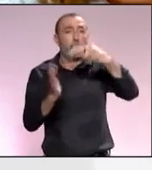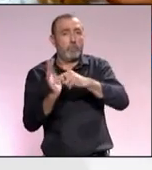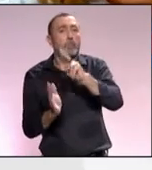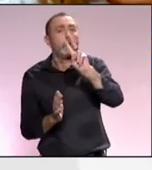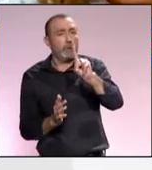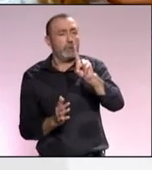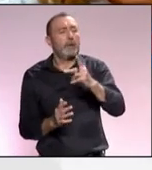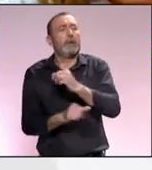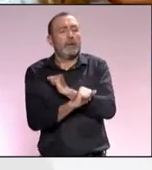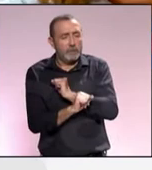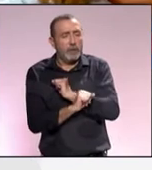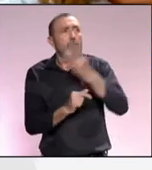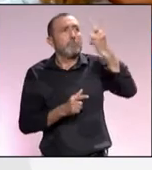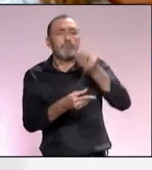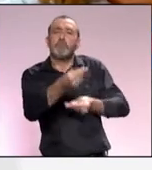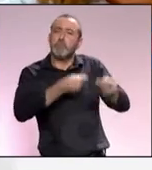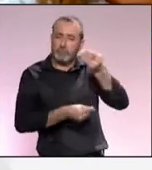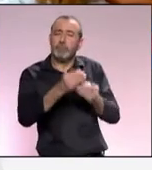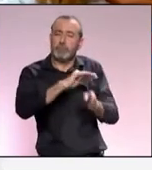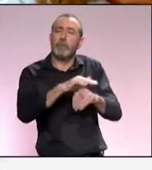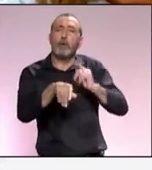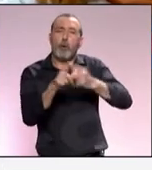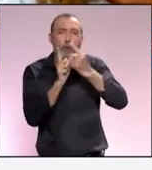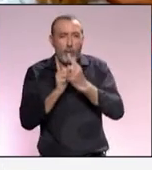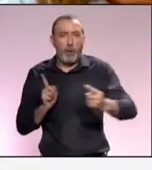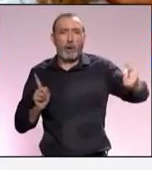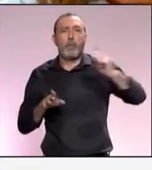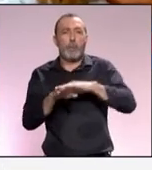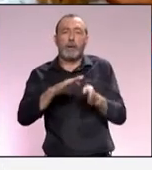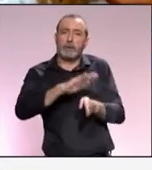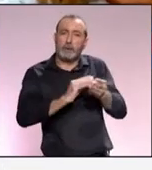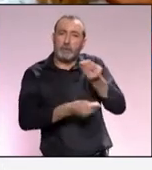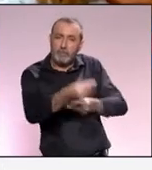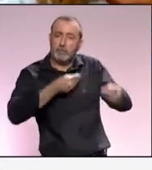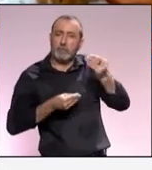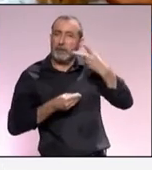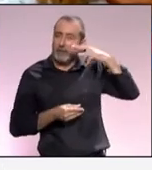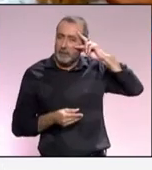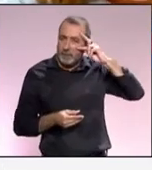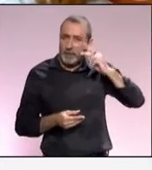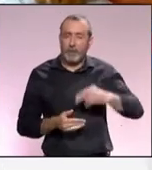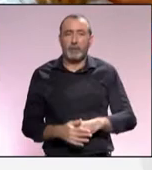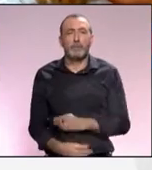y espero que podamos mantener una relación duradera para seguir compartiendo experiencias